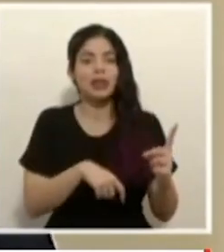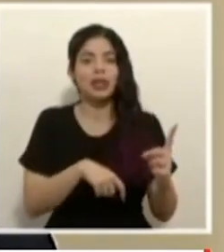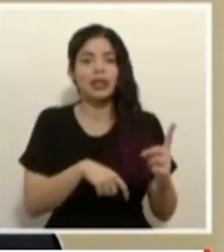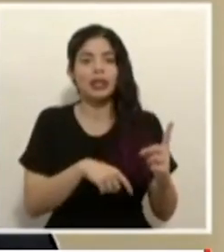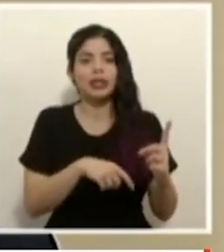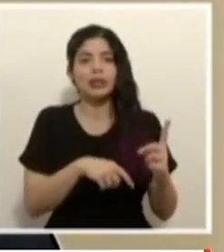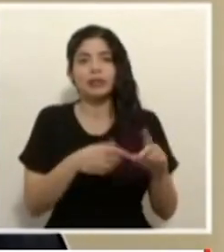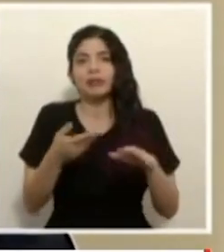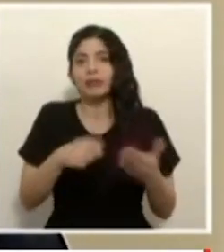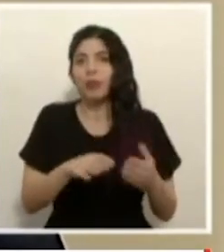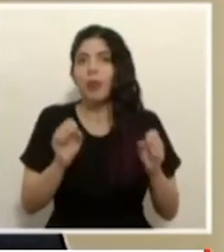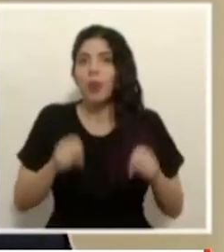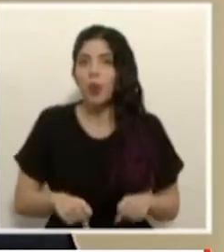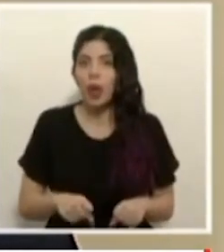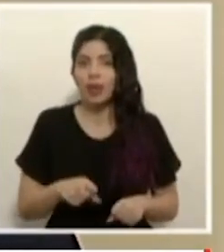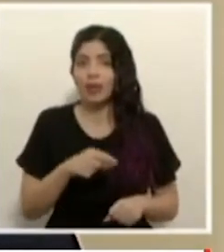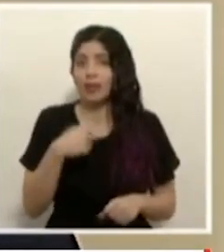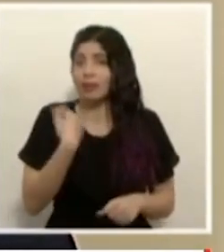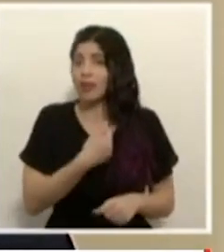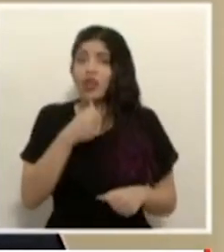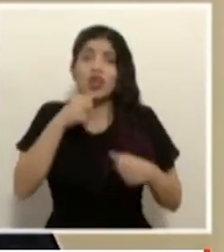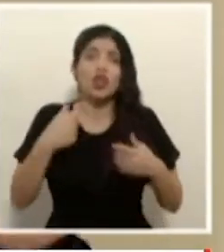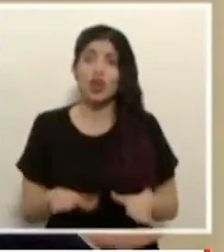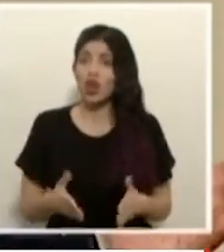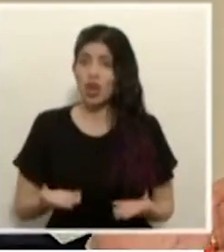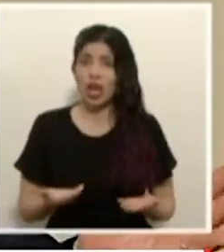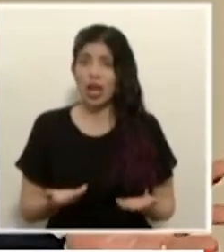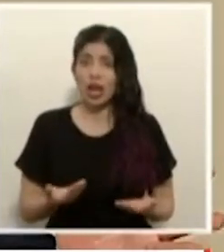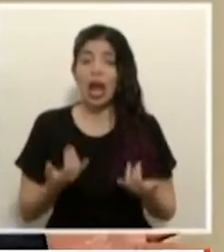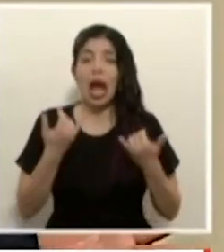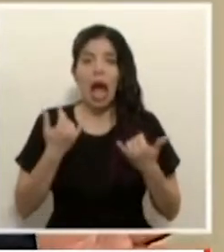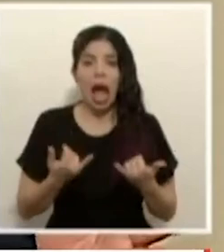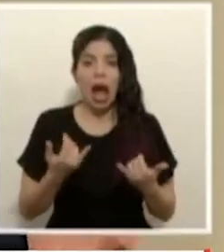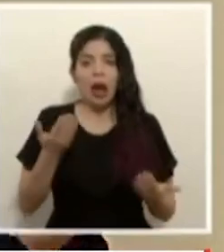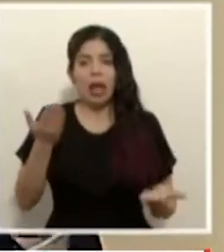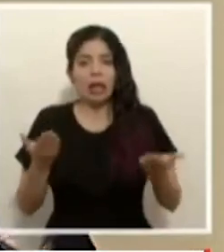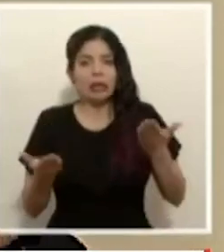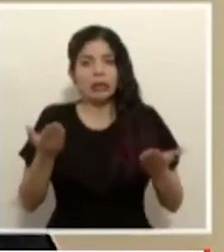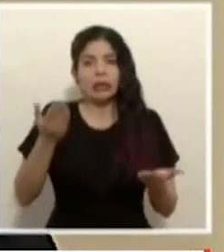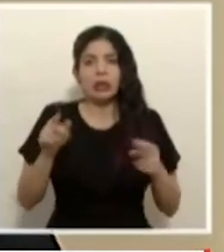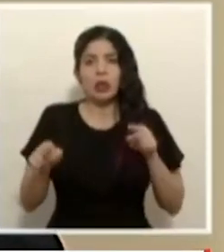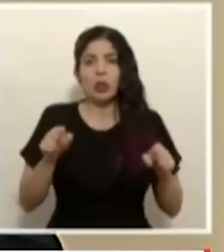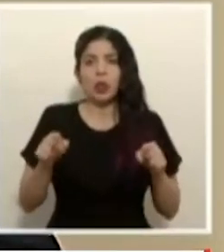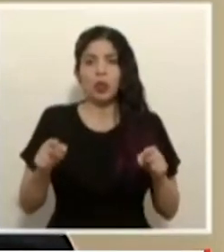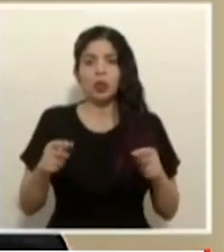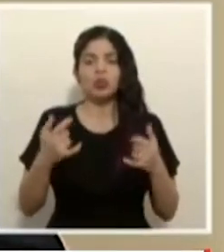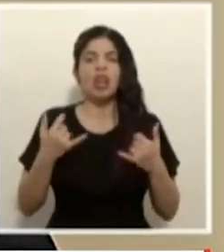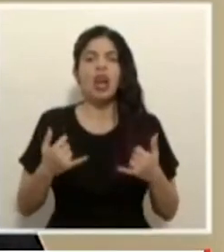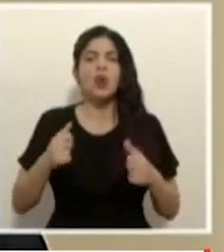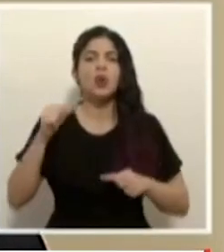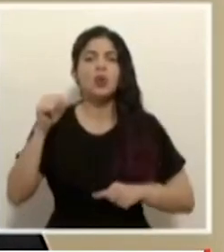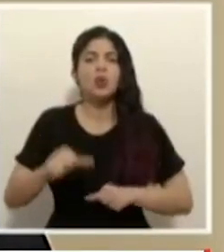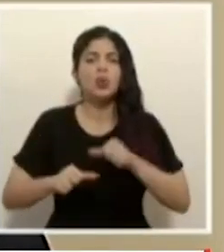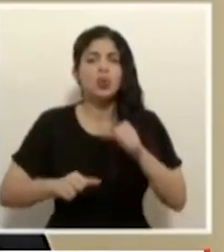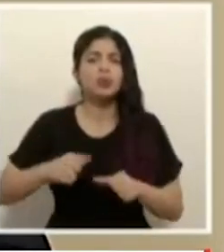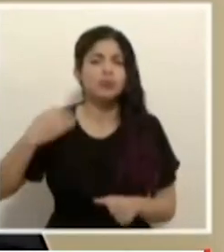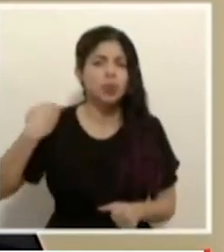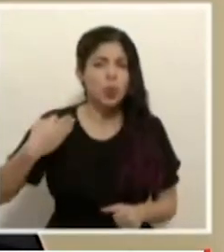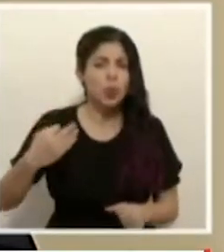que fallezcan y eso no lo queremos y estamos en esos dos extremos ¿cuál es nuestra lucha día a día?